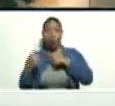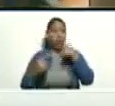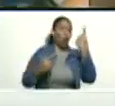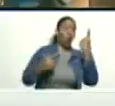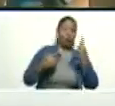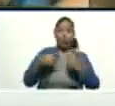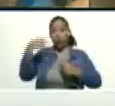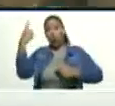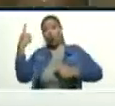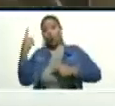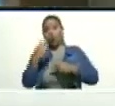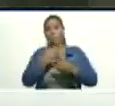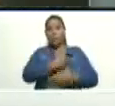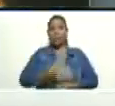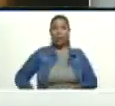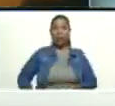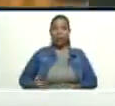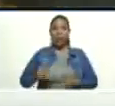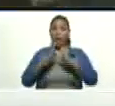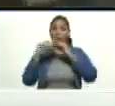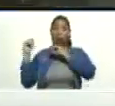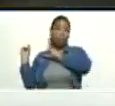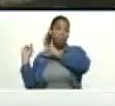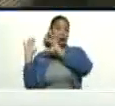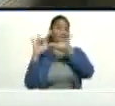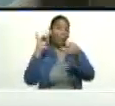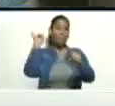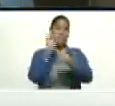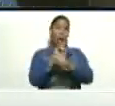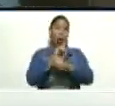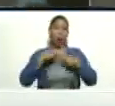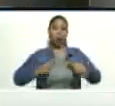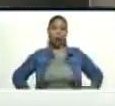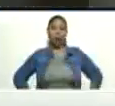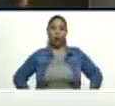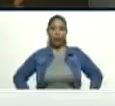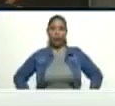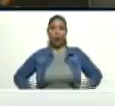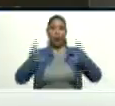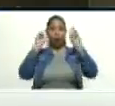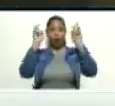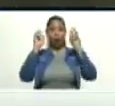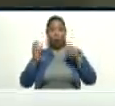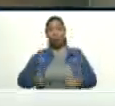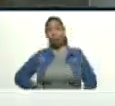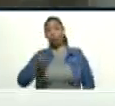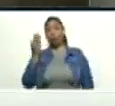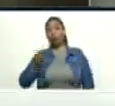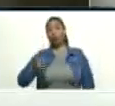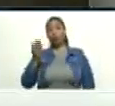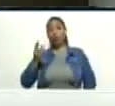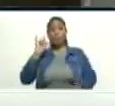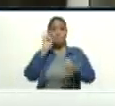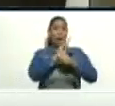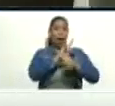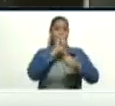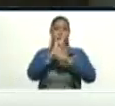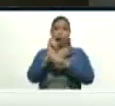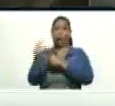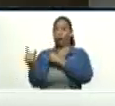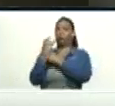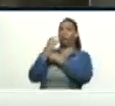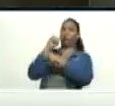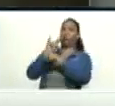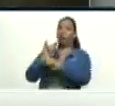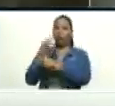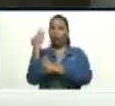otro, y otro. Y todos vinieron a engañar a la humanidad. De las potencias más importantes, a engañarse y engañar a